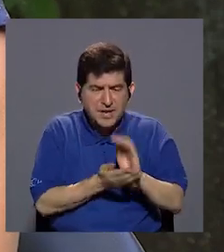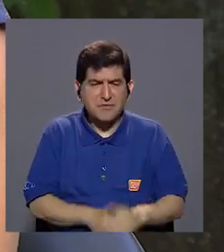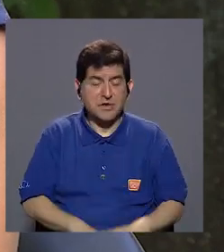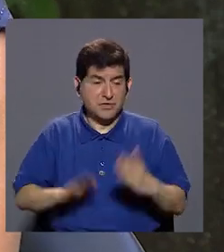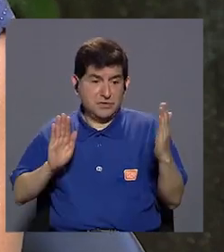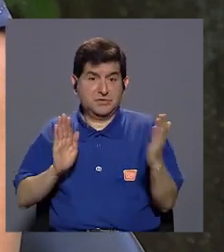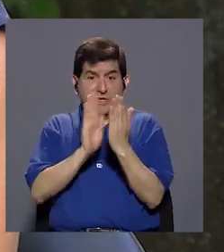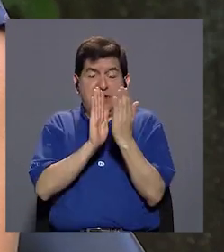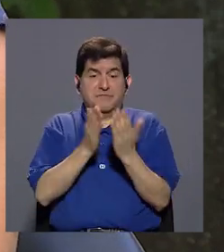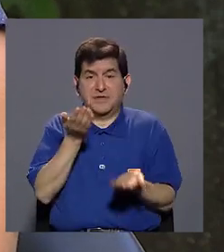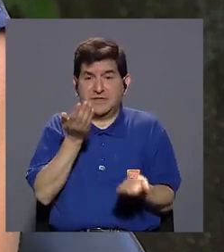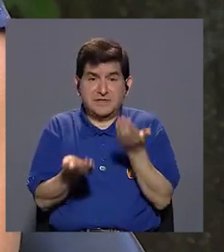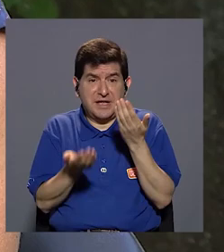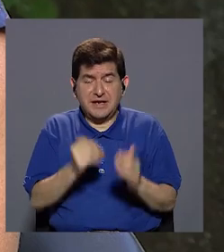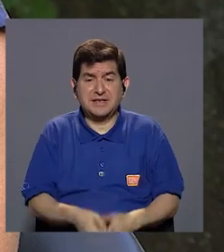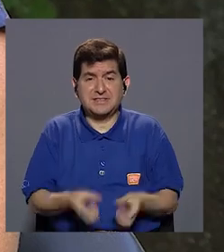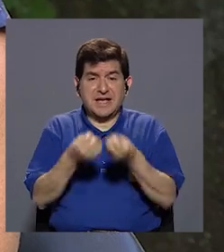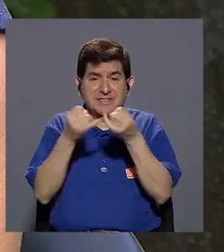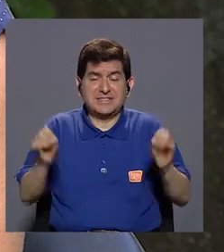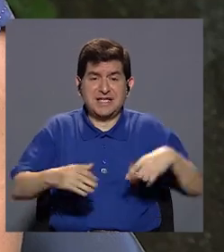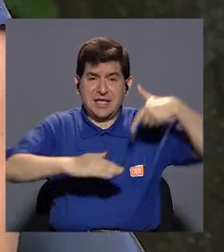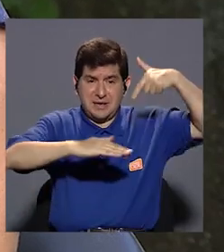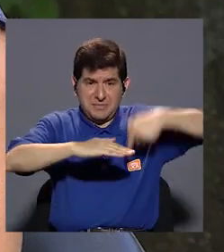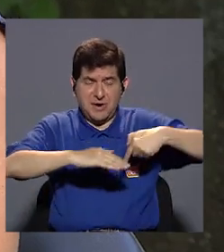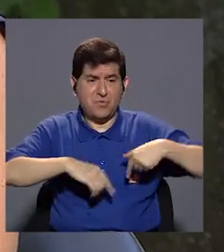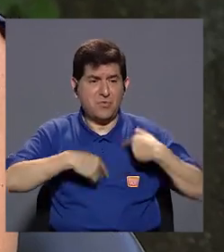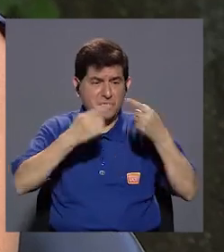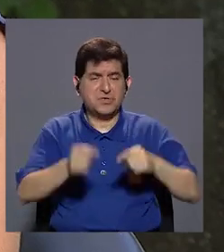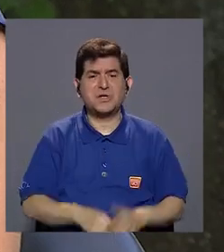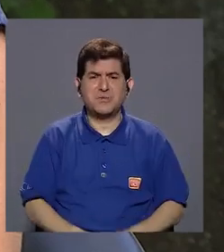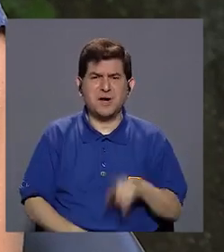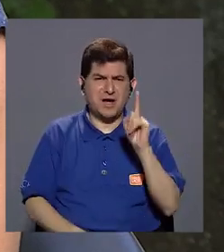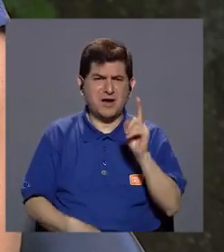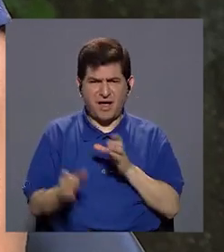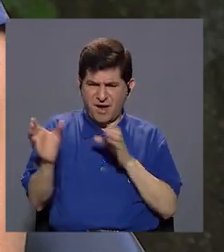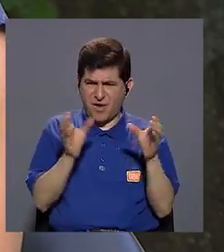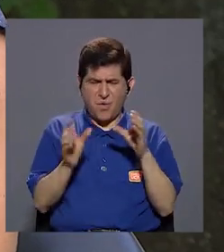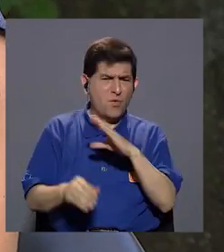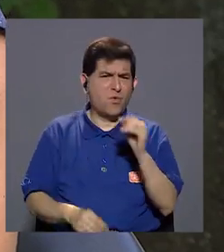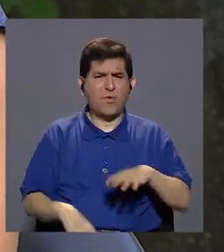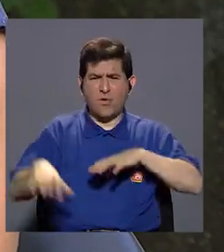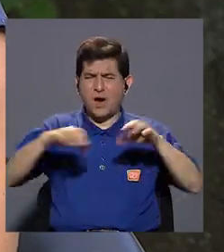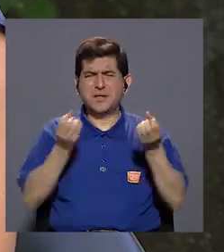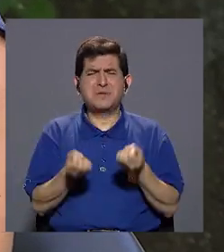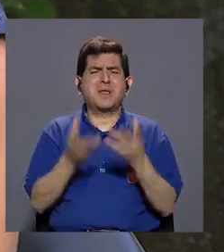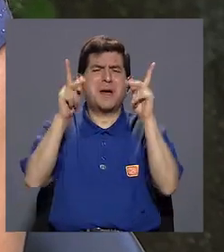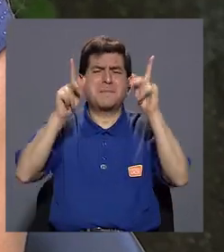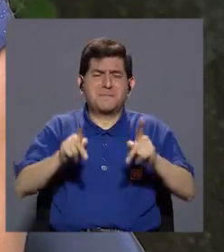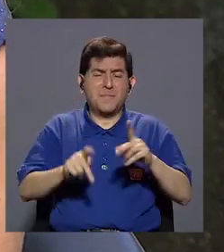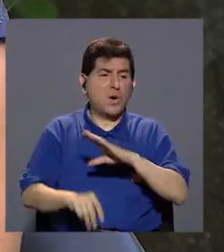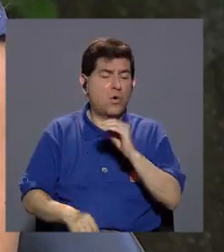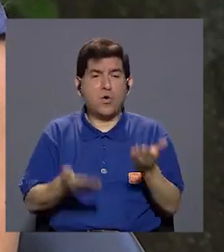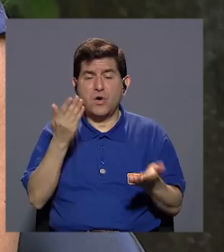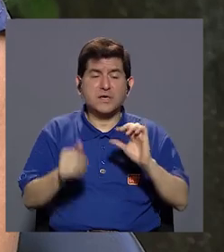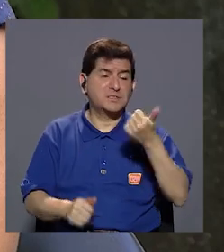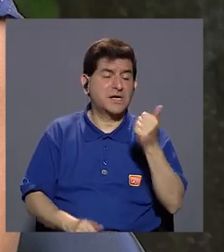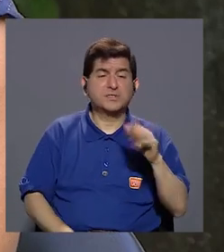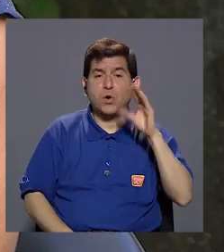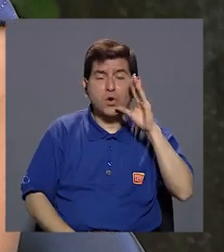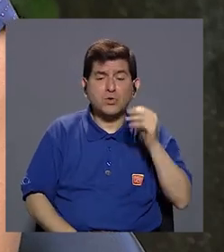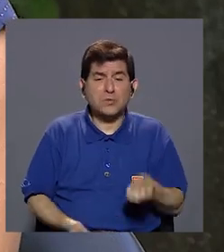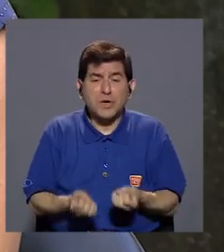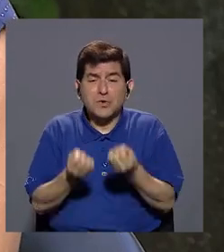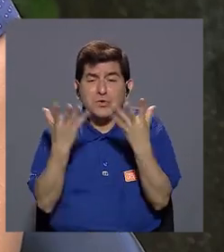este, muy pequeños, sin vacunas, a llevarlos a un centro comercial o a una actividad donde hay mucha gente o donde van a haber muchos otros perros